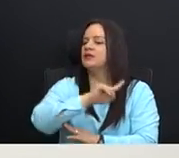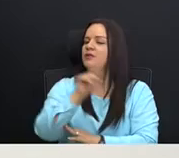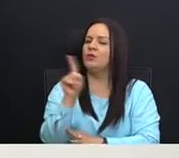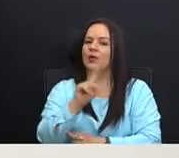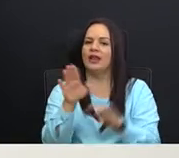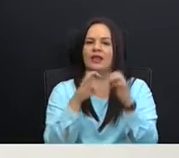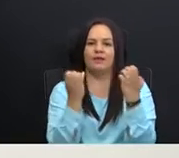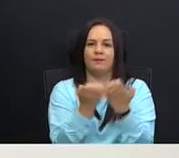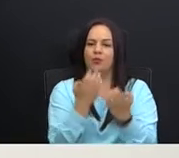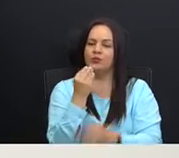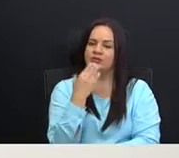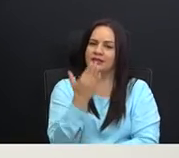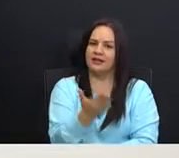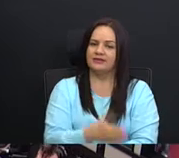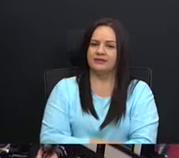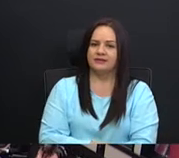gracias,